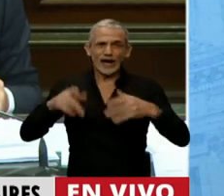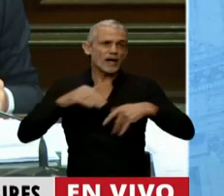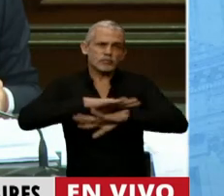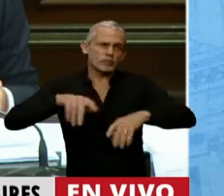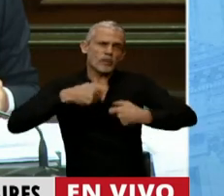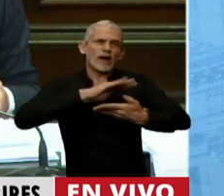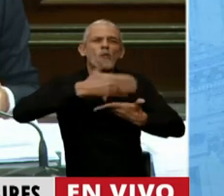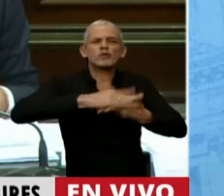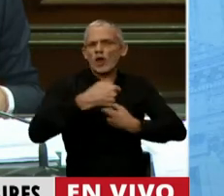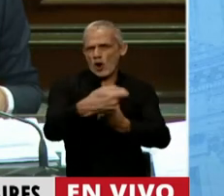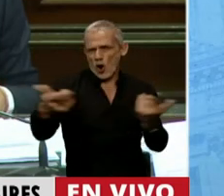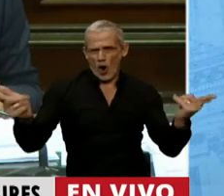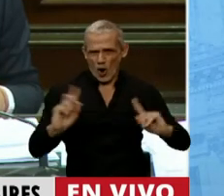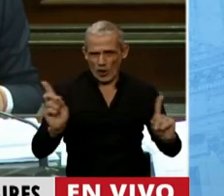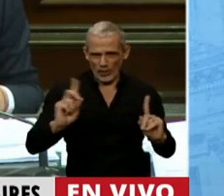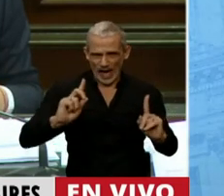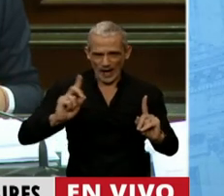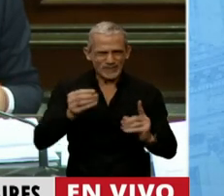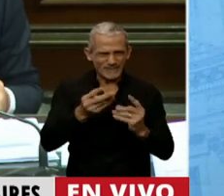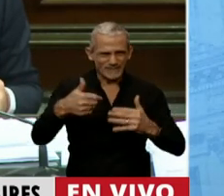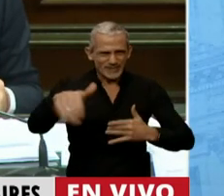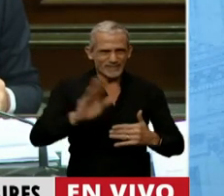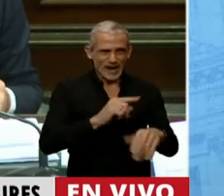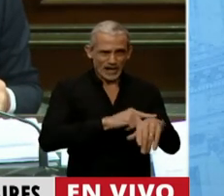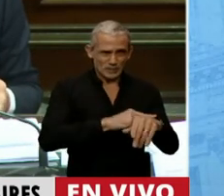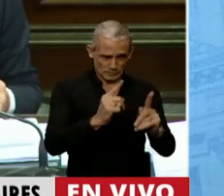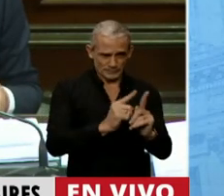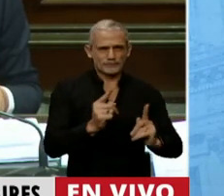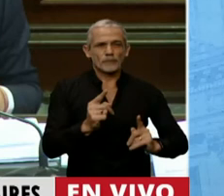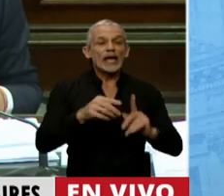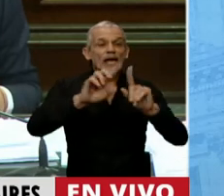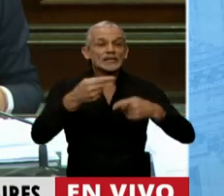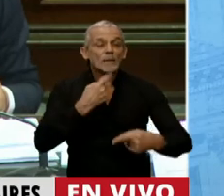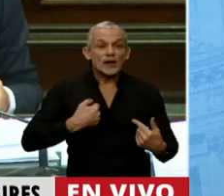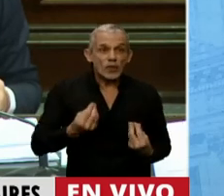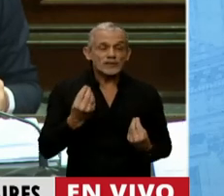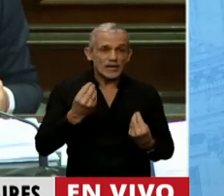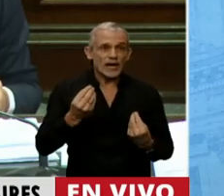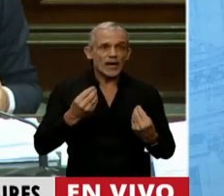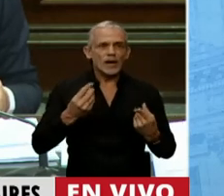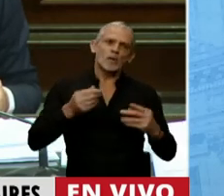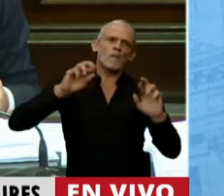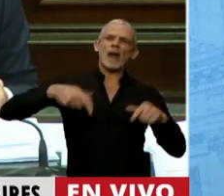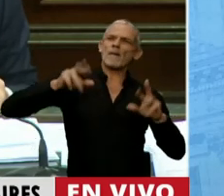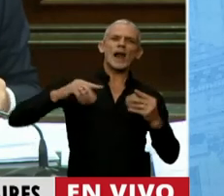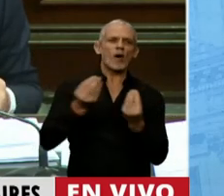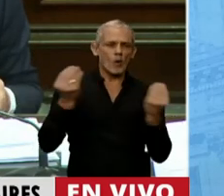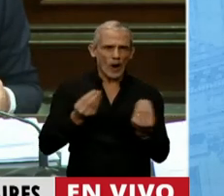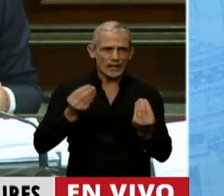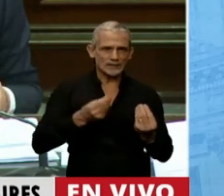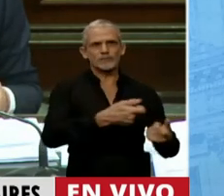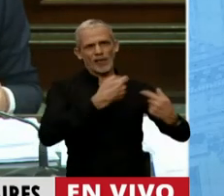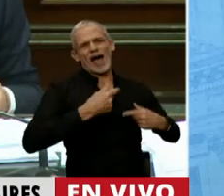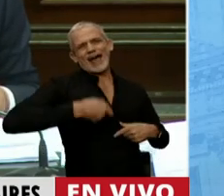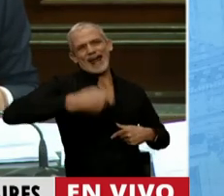dispositivos... Diputada, 2 minutos 30. Termino con esto. Sino que además nos dicen que la gran política es darnos un